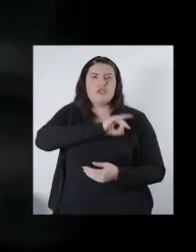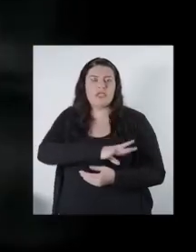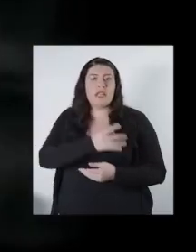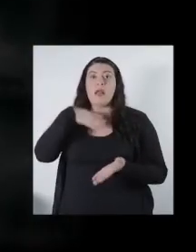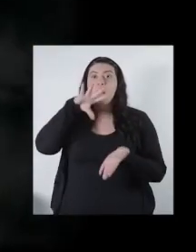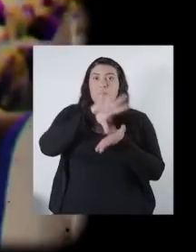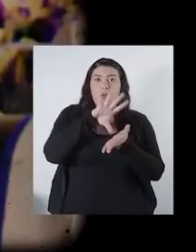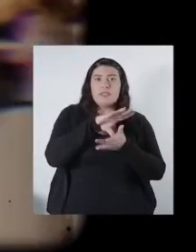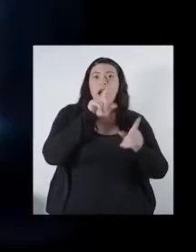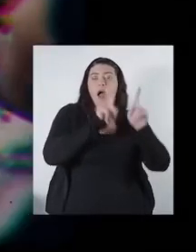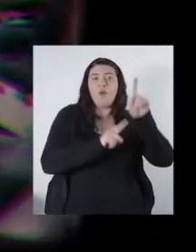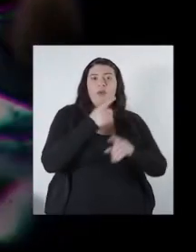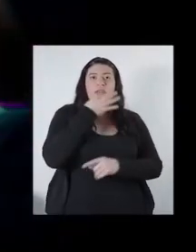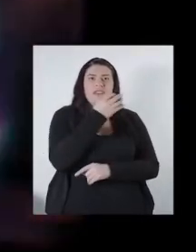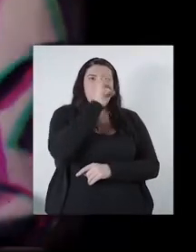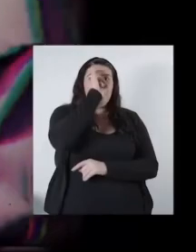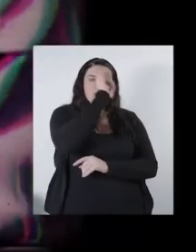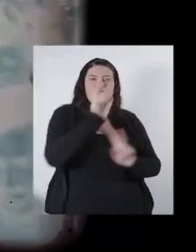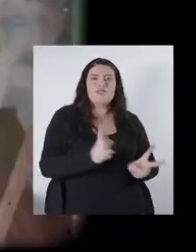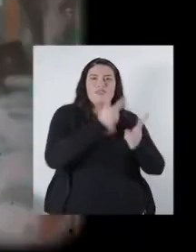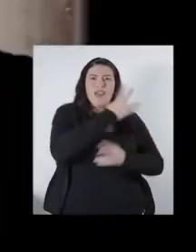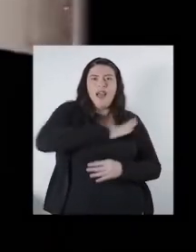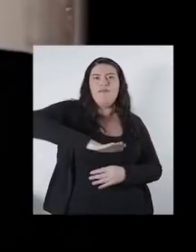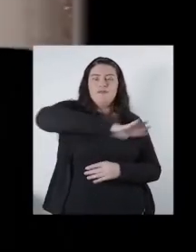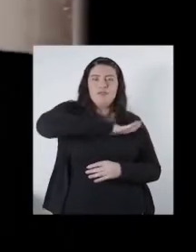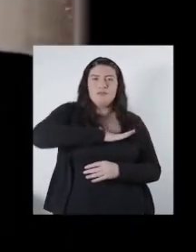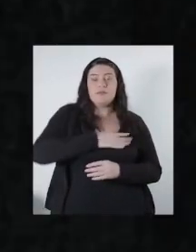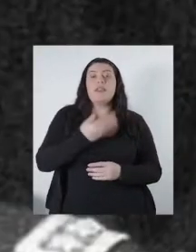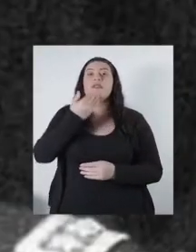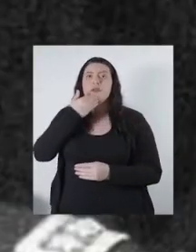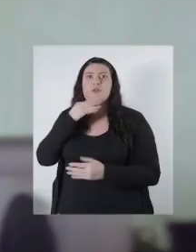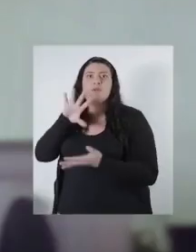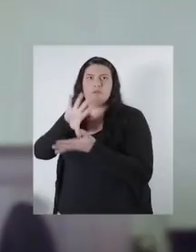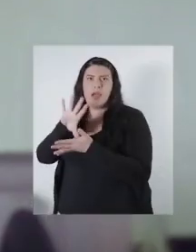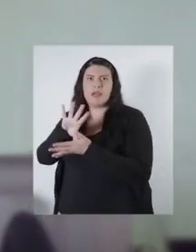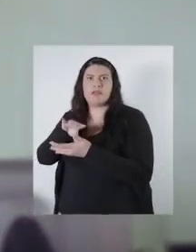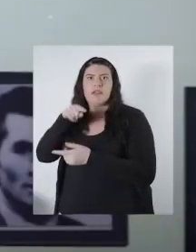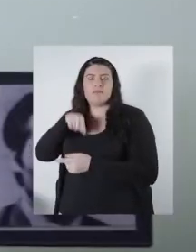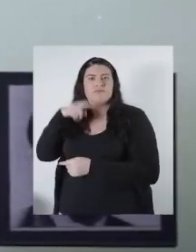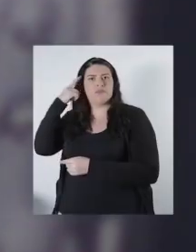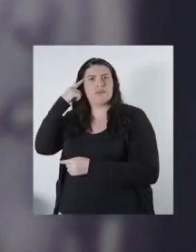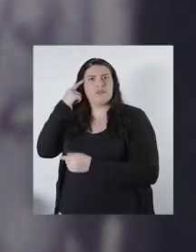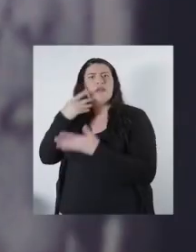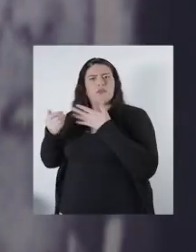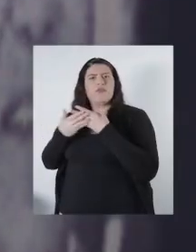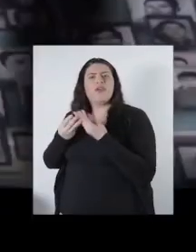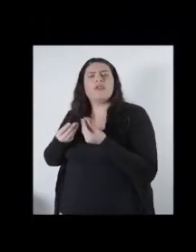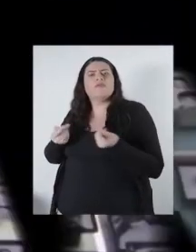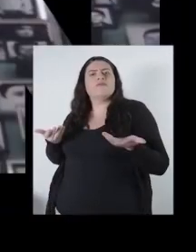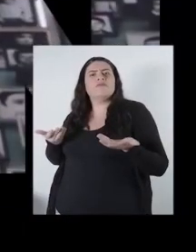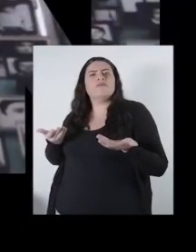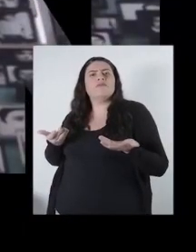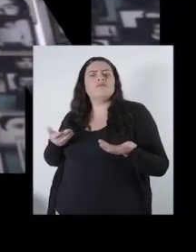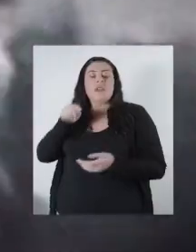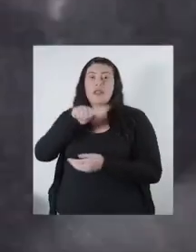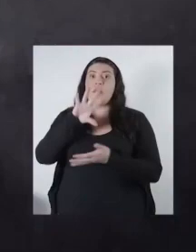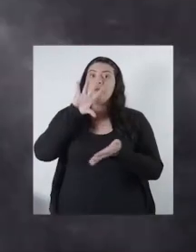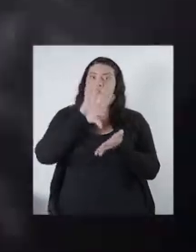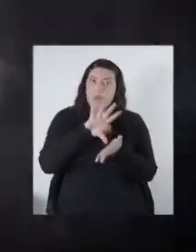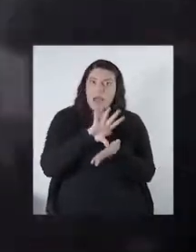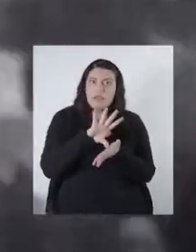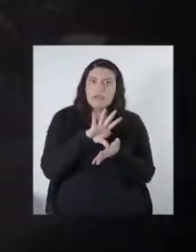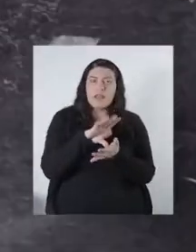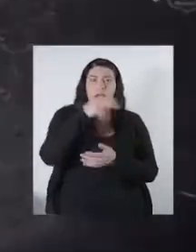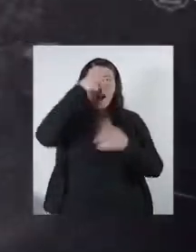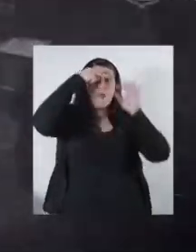chiles. Vives en el país de los que dicen que Pinochet nos salvó. Pero también en el país de los que dicen dónde están. En